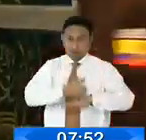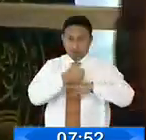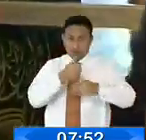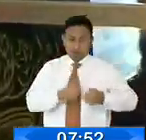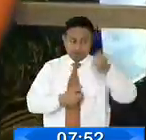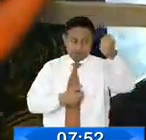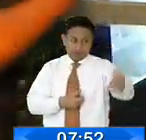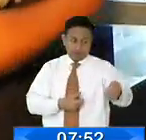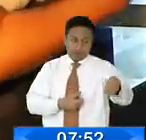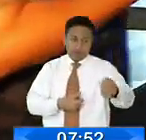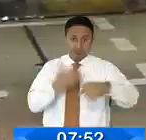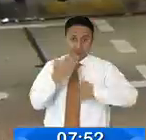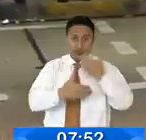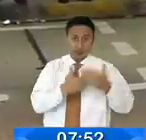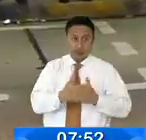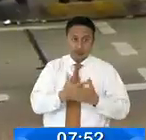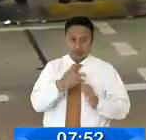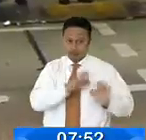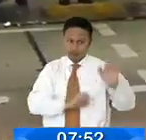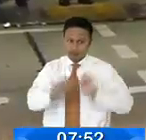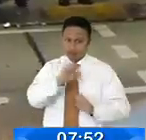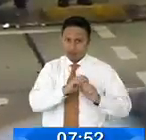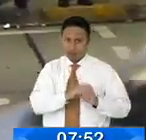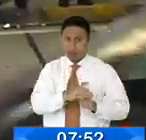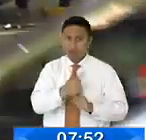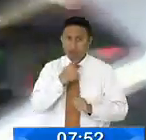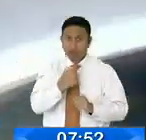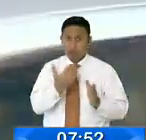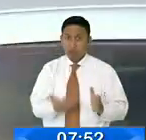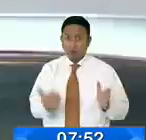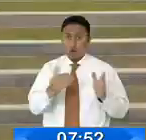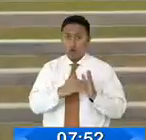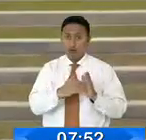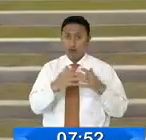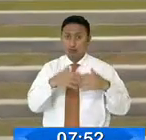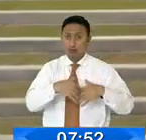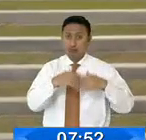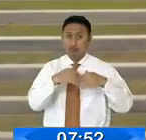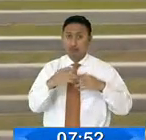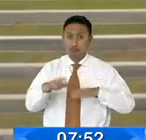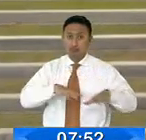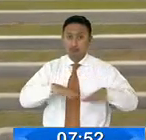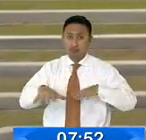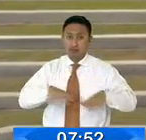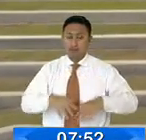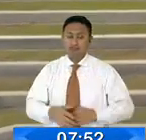pertinentes para luego de una evaluación retomar sus actividades. Informo, Marilín Jaramillo. ¡Gracias! ¡Gracias!